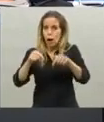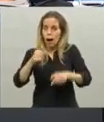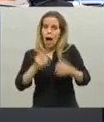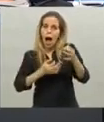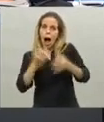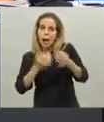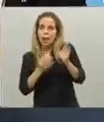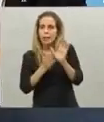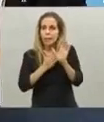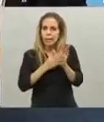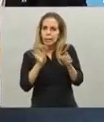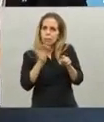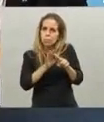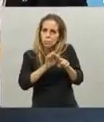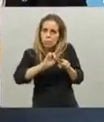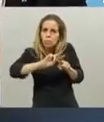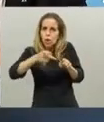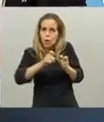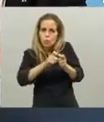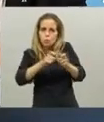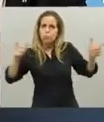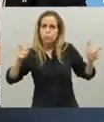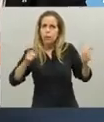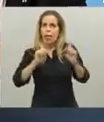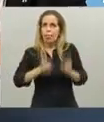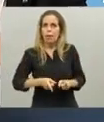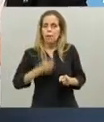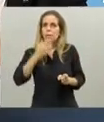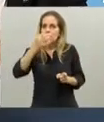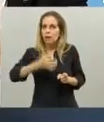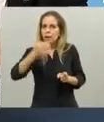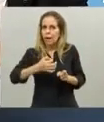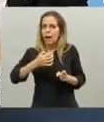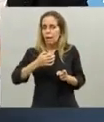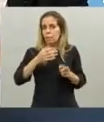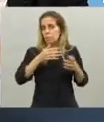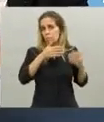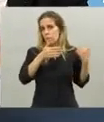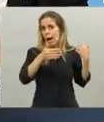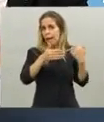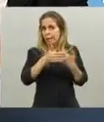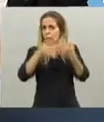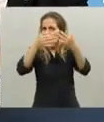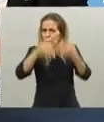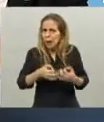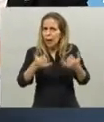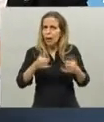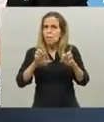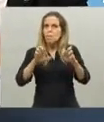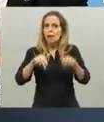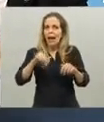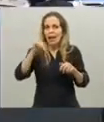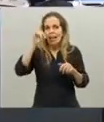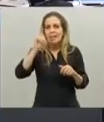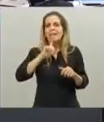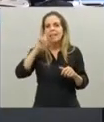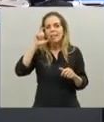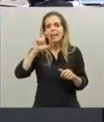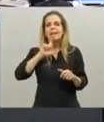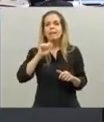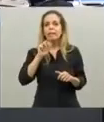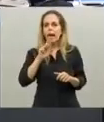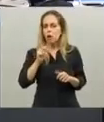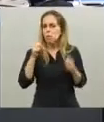gasto el tour en el dato de hoy, más que duplicamos los testeos. La verdad que en eso está funcionando fantásticamente bien el plan Detectar. Te lo digo, Ginés, Carlos, la verdad que estamos trabajando